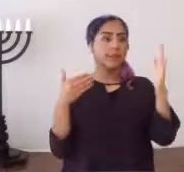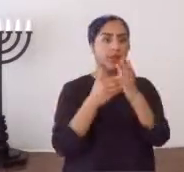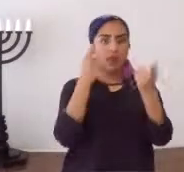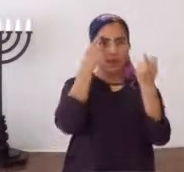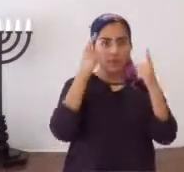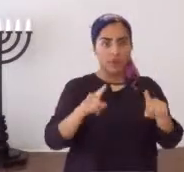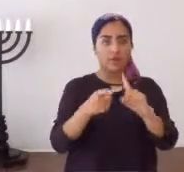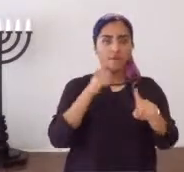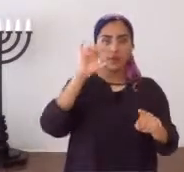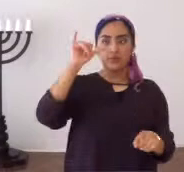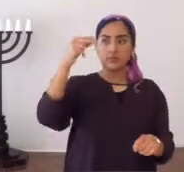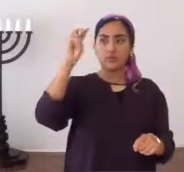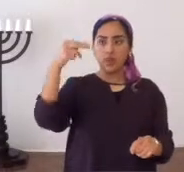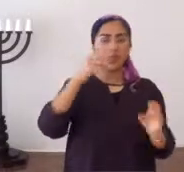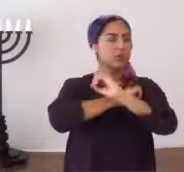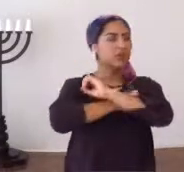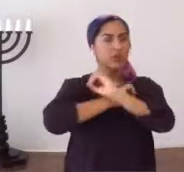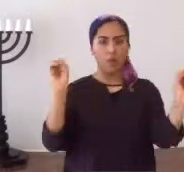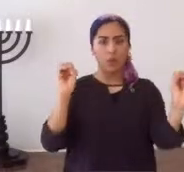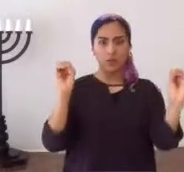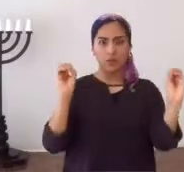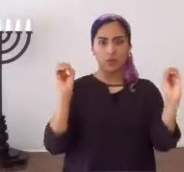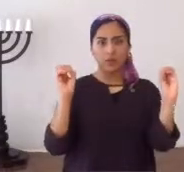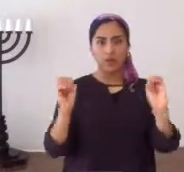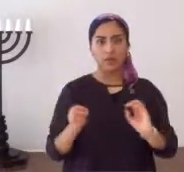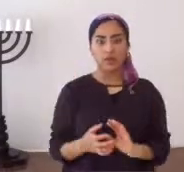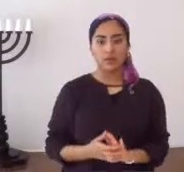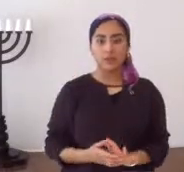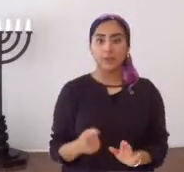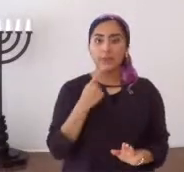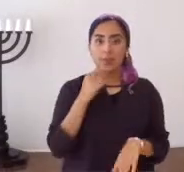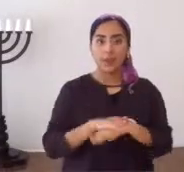nadie puede invalidar los pactos de Yahweh, nadie,